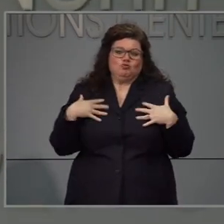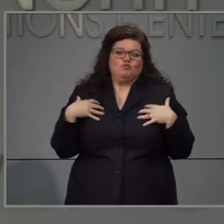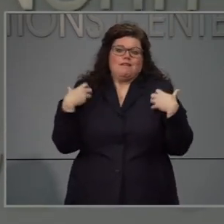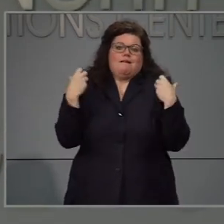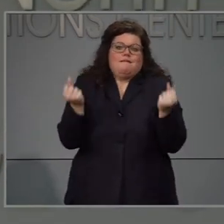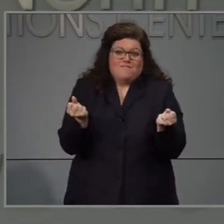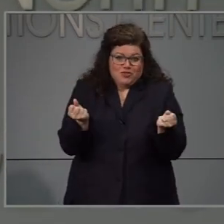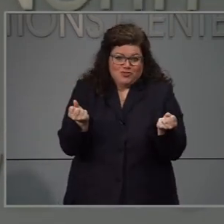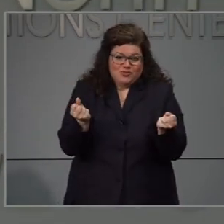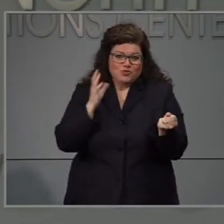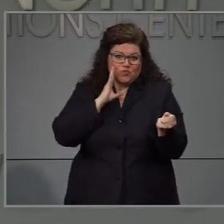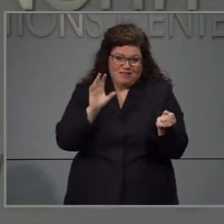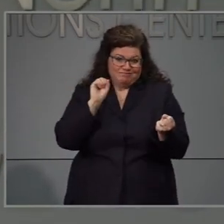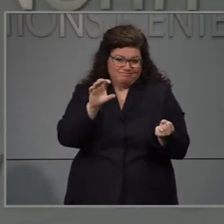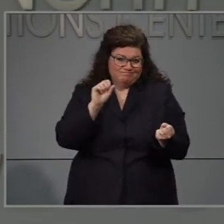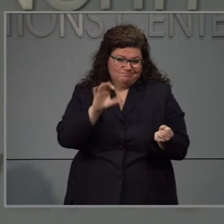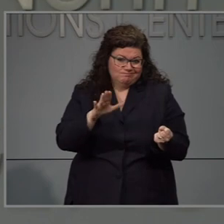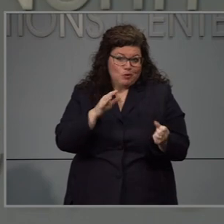Gracias. La siguiente.